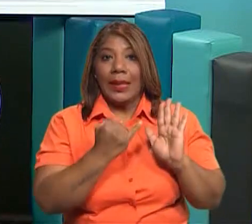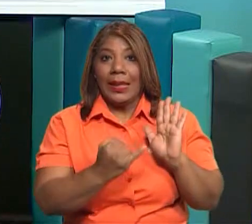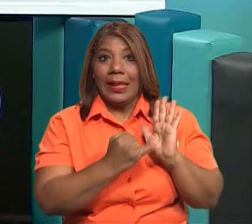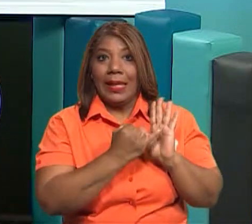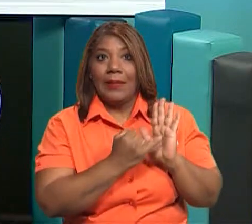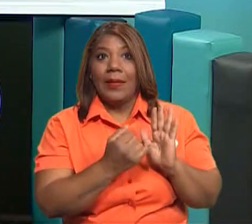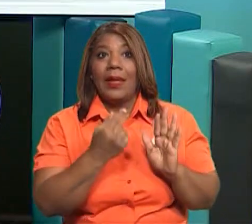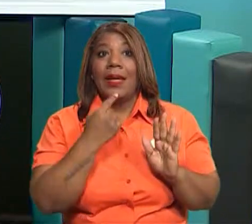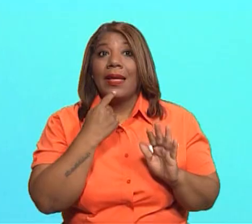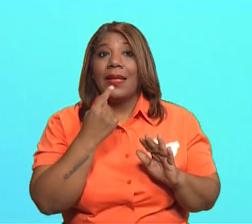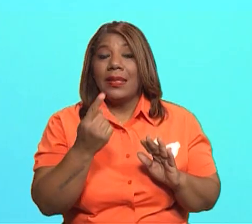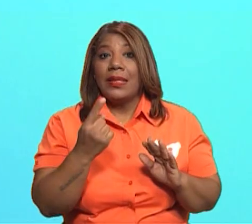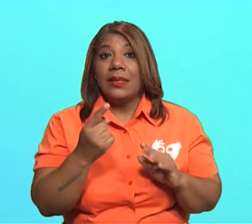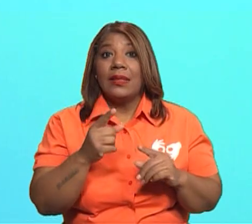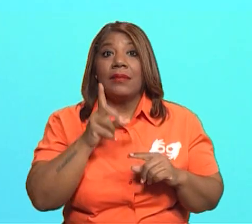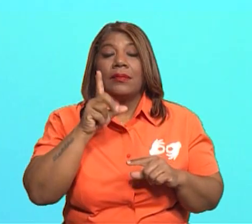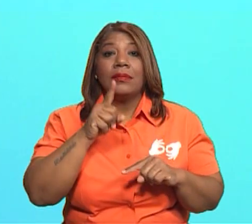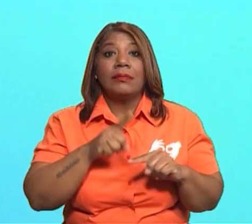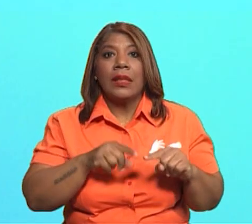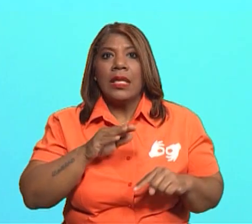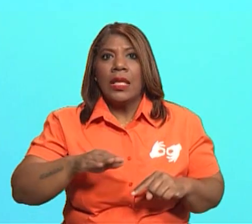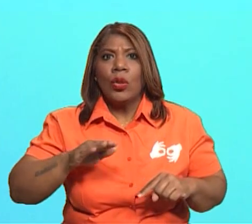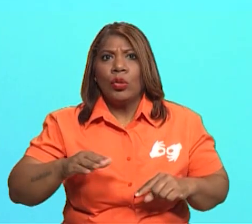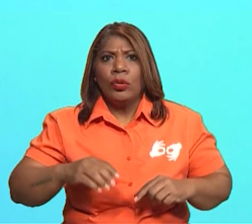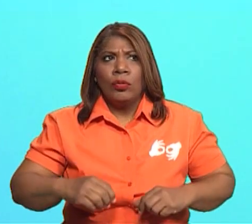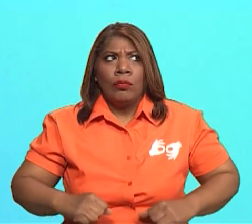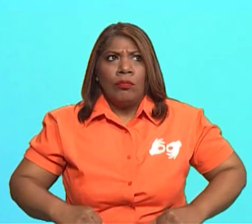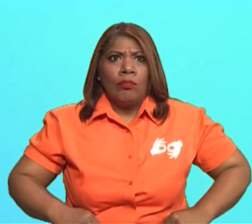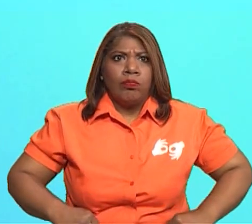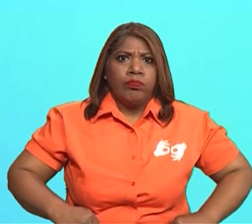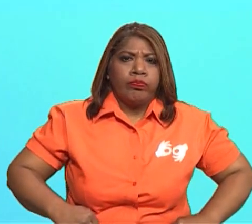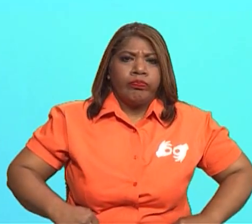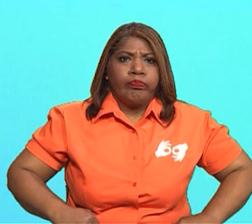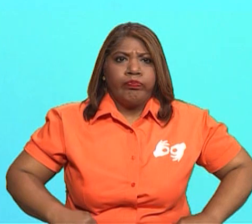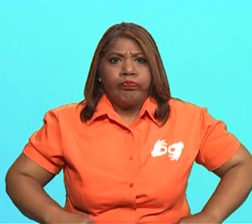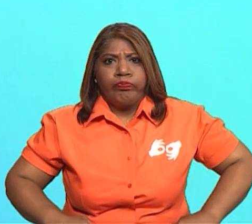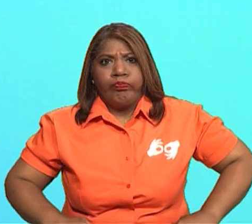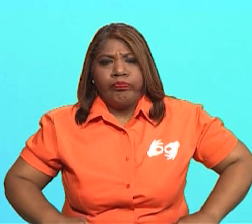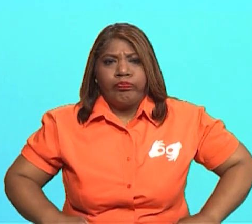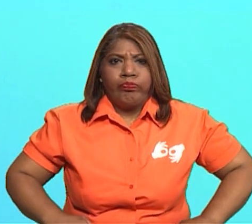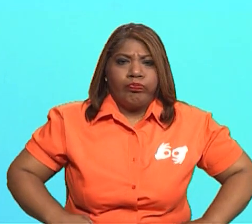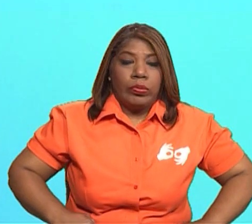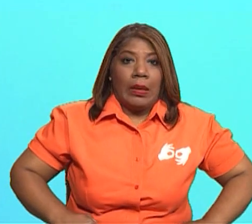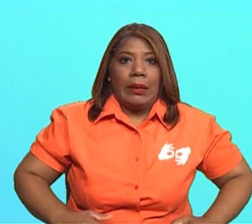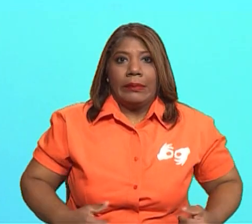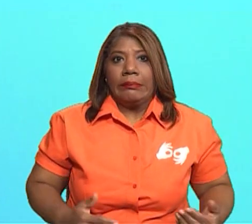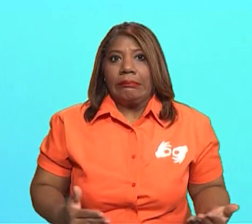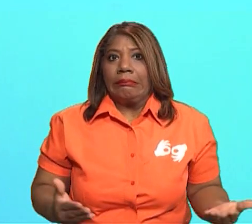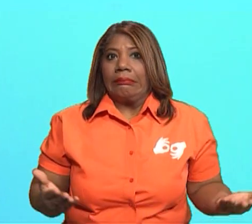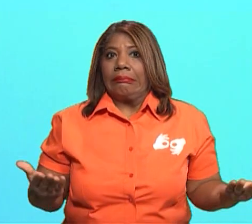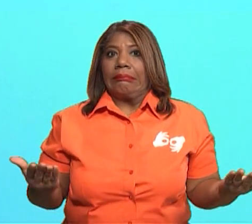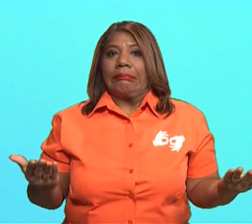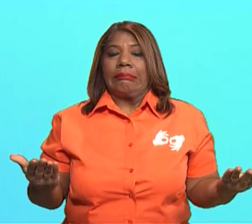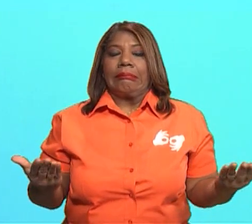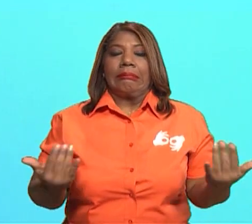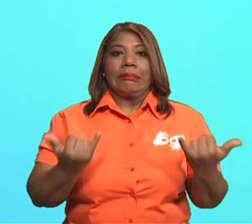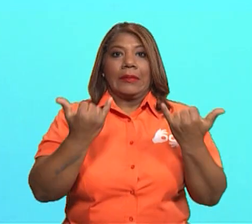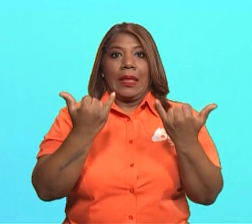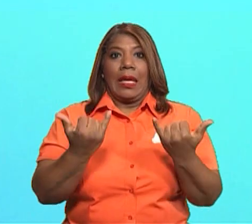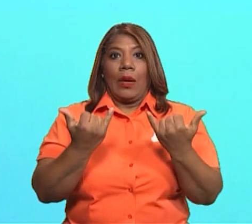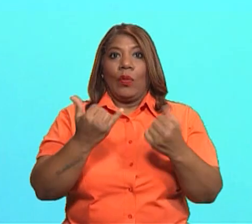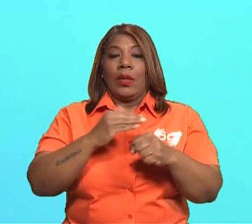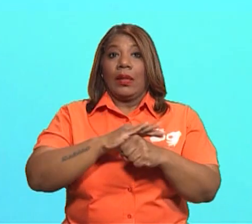evitar la obesidad. Ok. Infantil, en este tiempo de pandemia se han